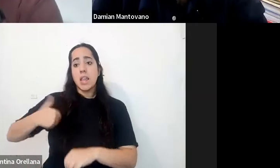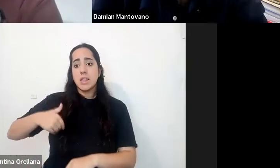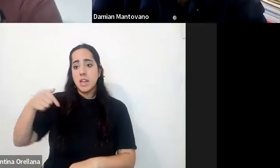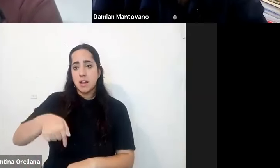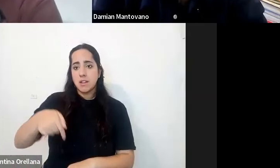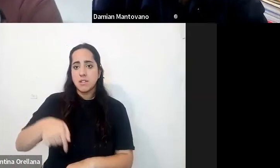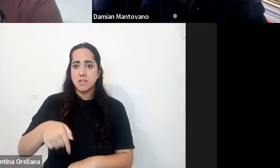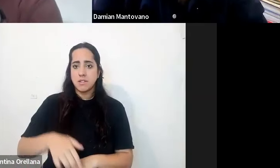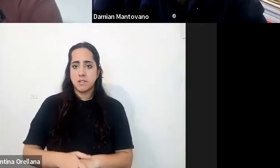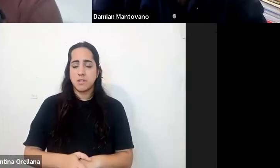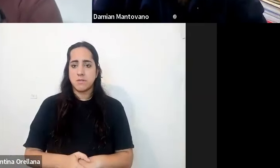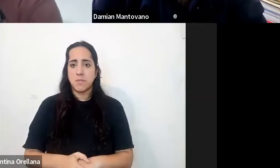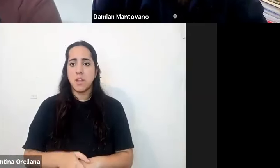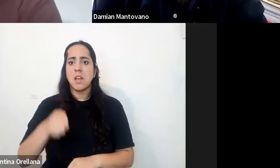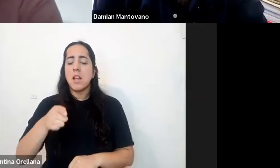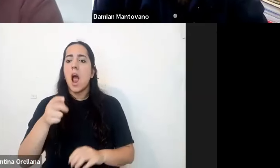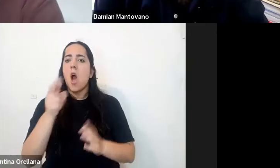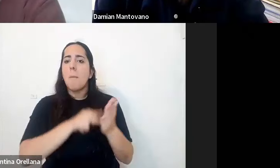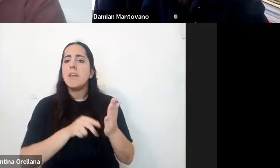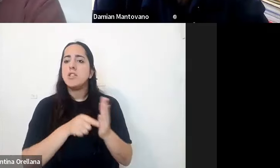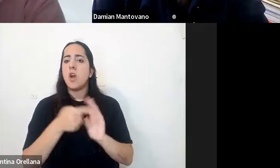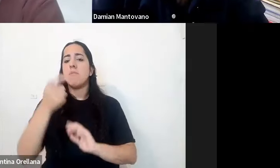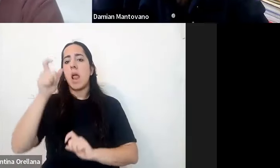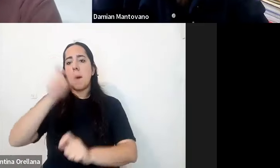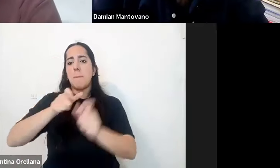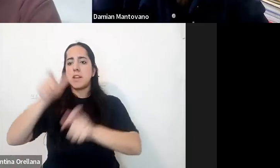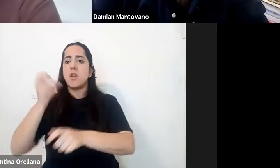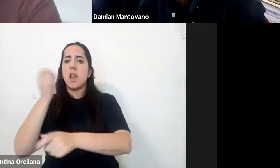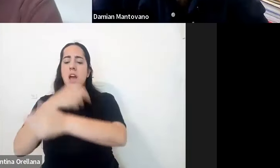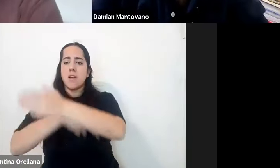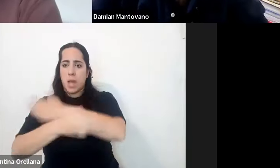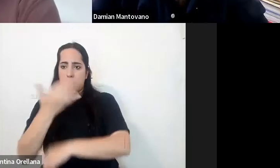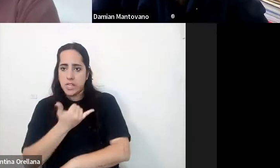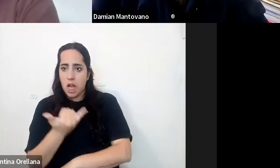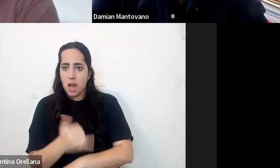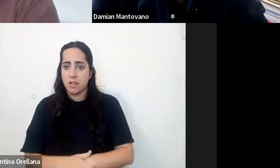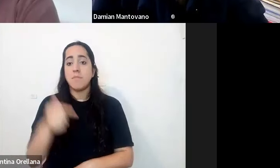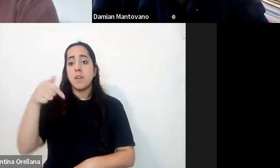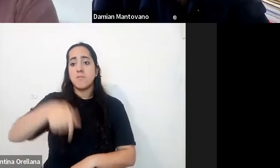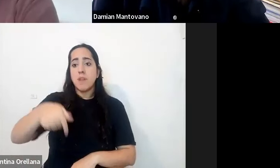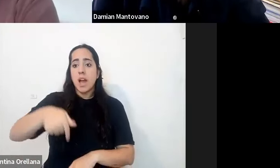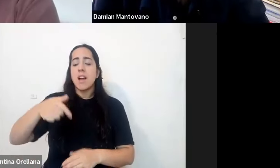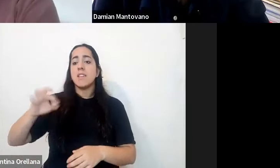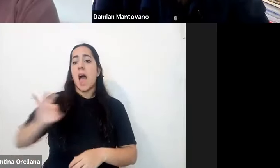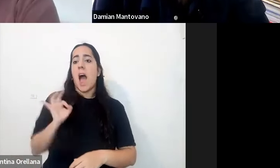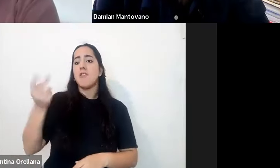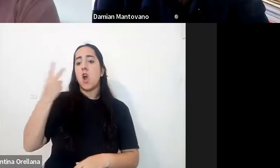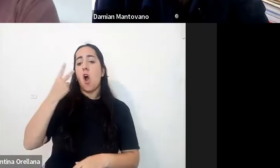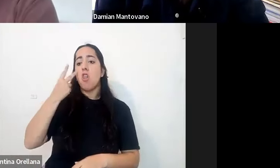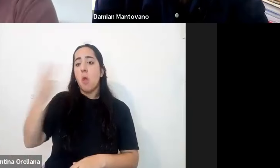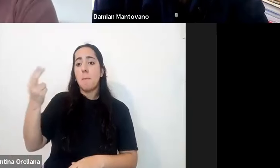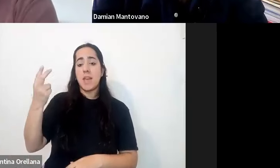con la conversión de las personas con discapacidad y que en nuestro país desde el año 2014